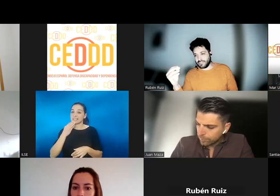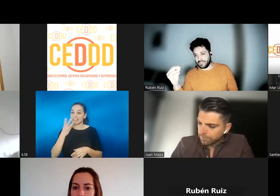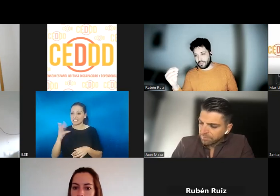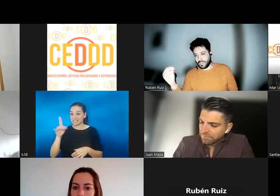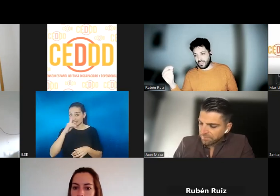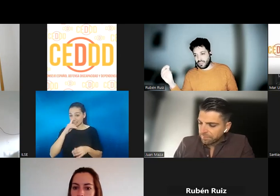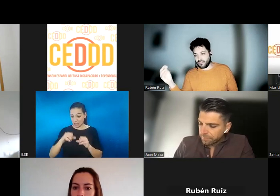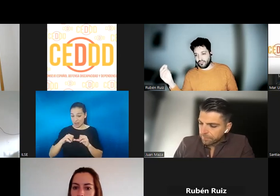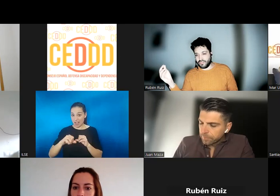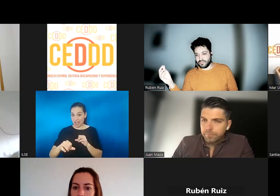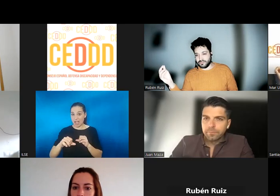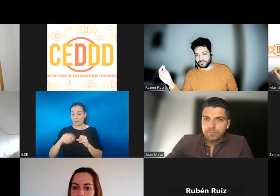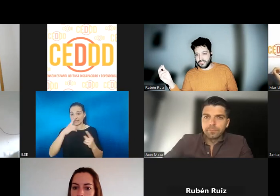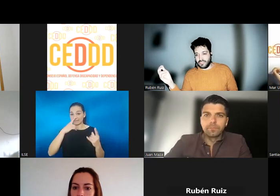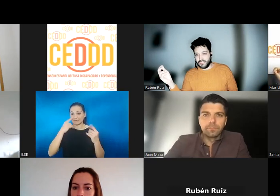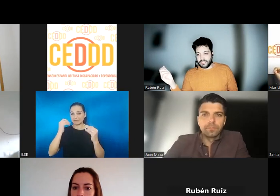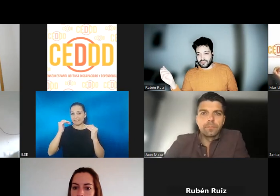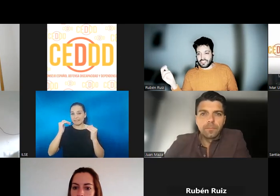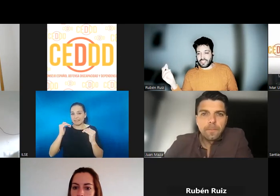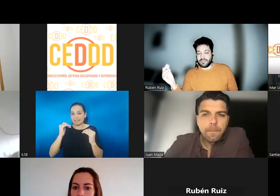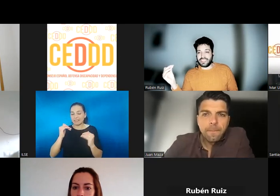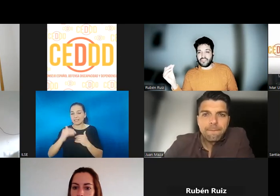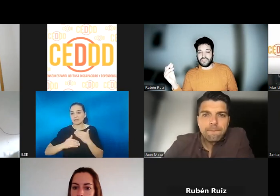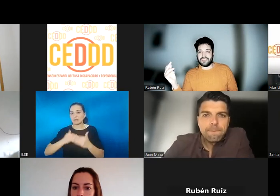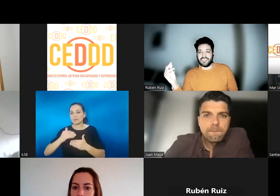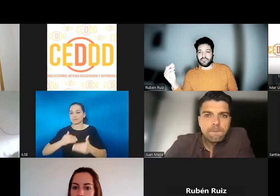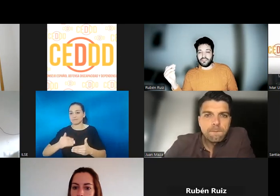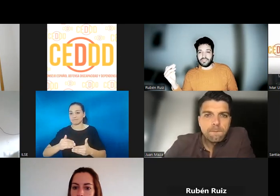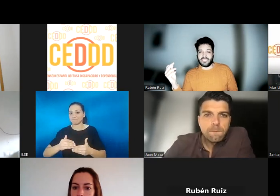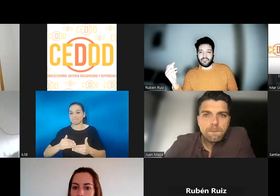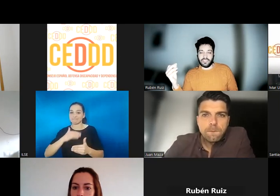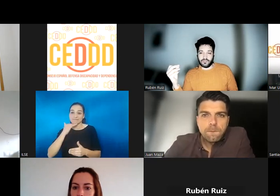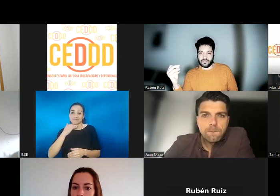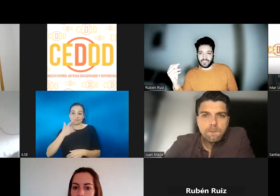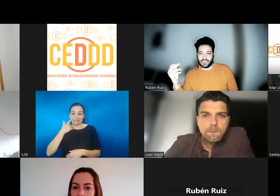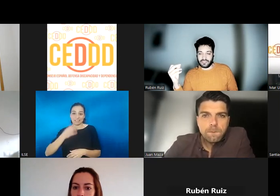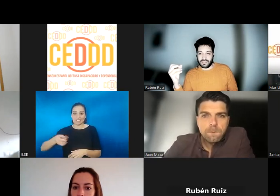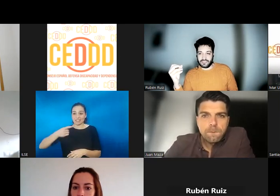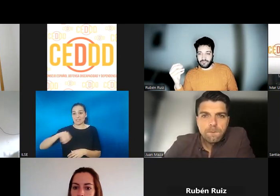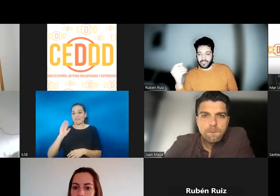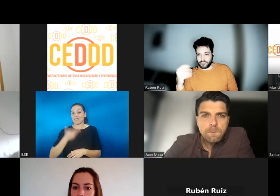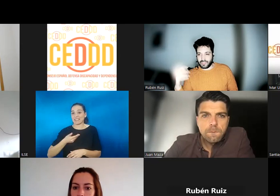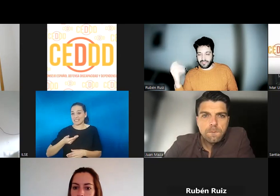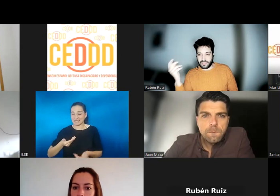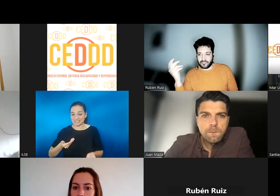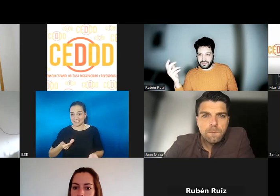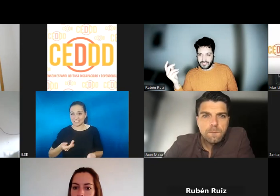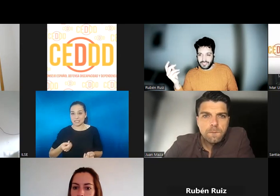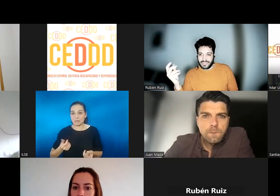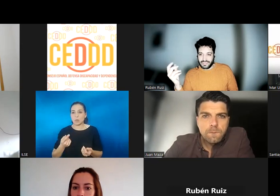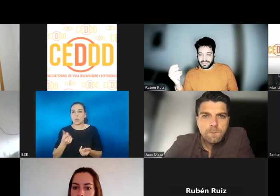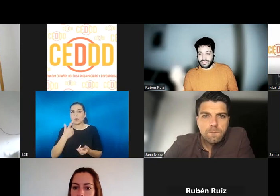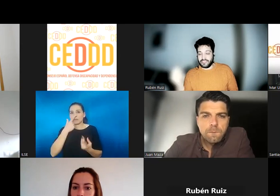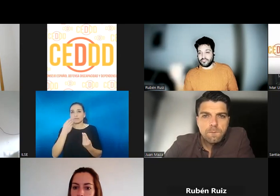progresivamente algo de olfato. Entonces, es algo realmente que nos afecta a todos, lo que pasa es que lo tenemos tan, tan menospreciado